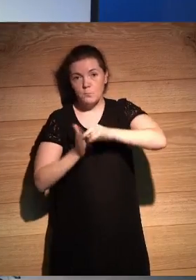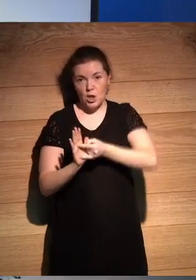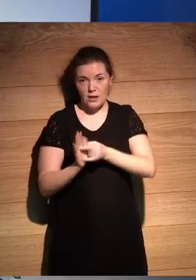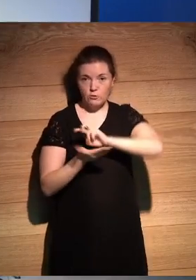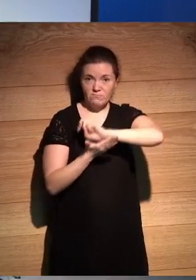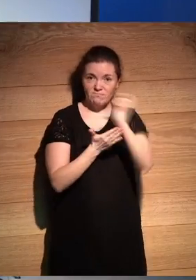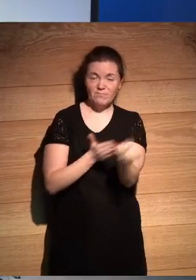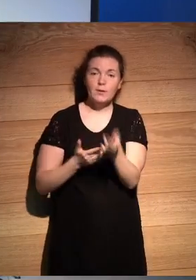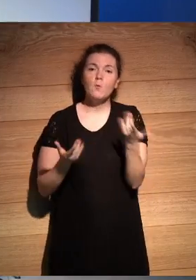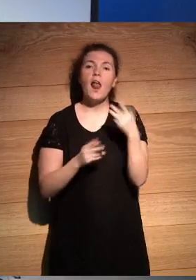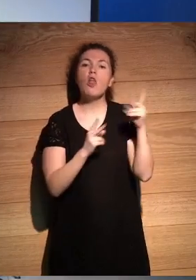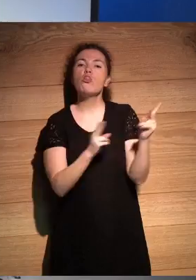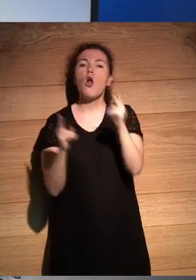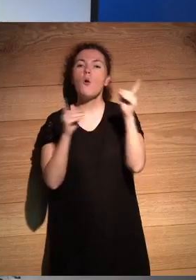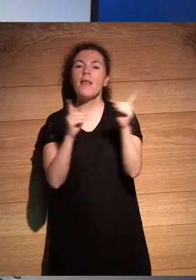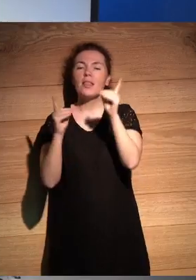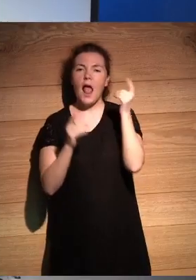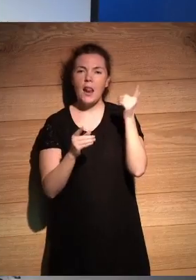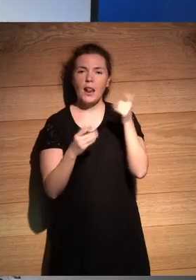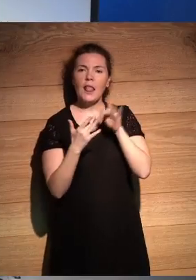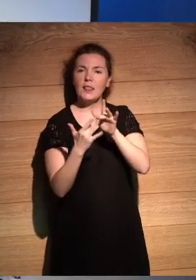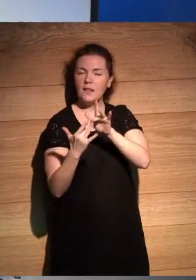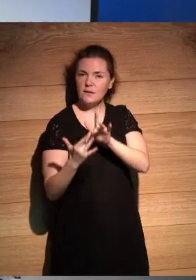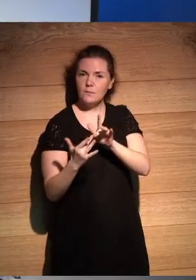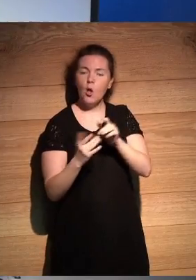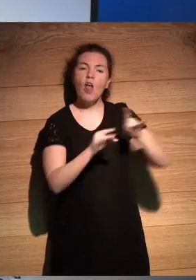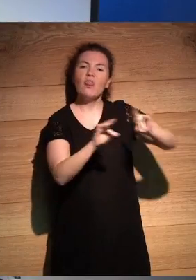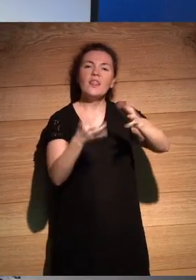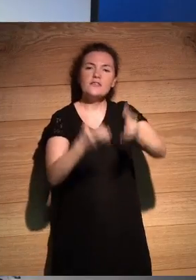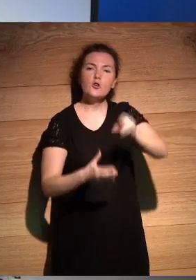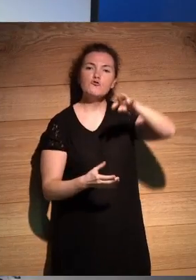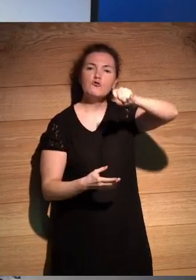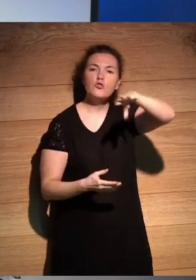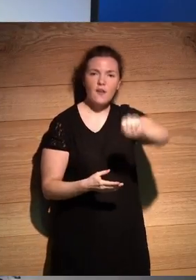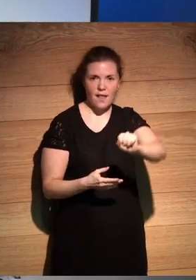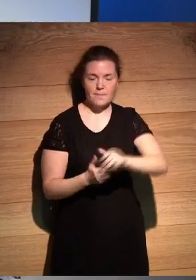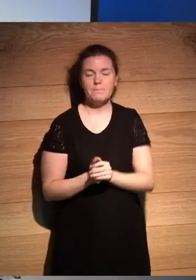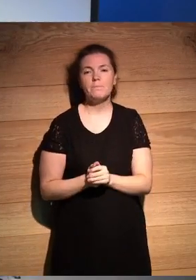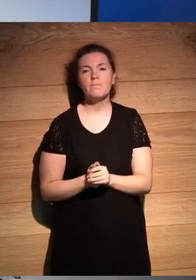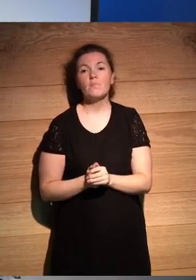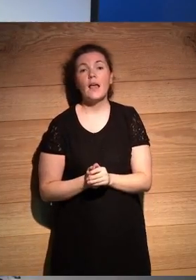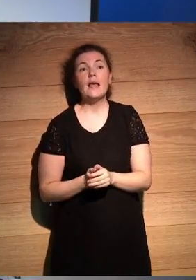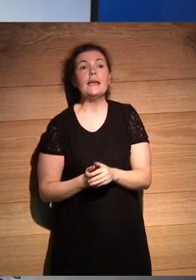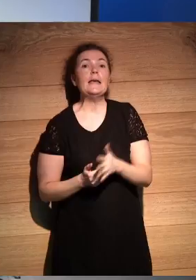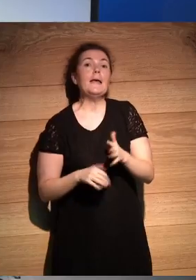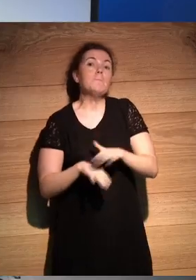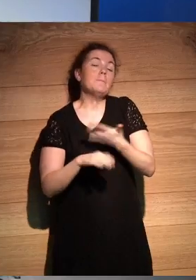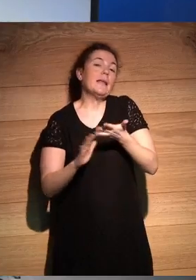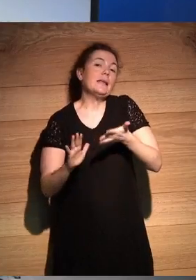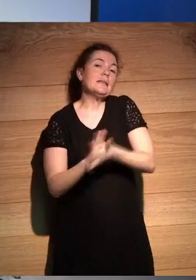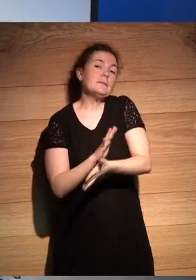que es el documental interactivo, los desiertos de Sonora. Pues si tuviéramos que explicar dónde